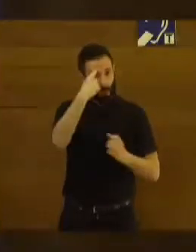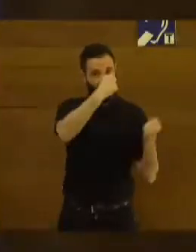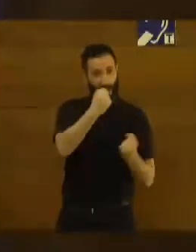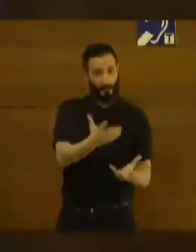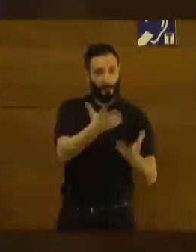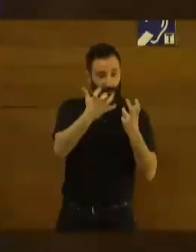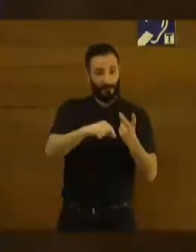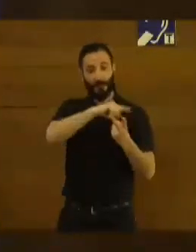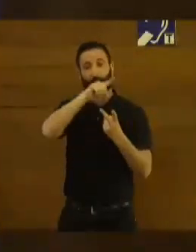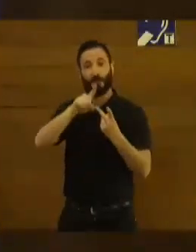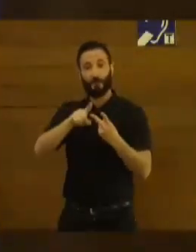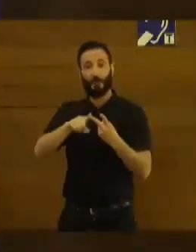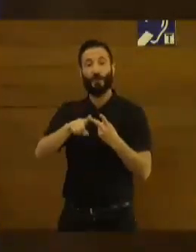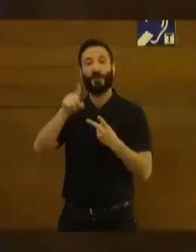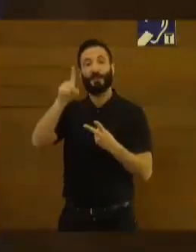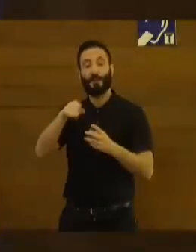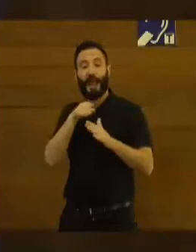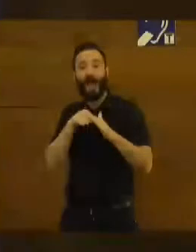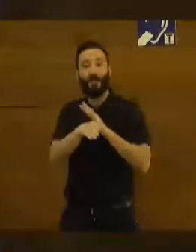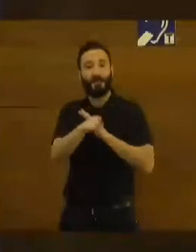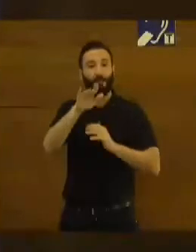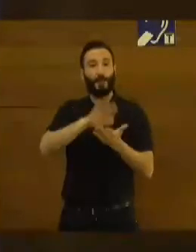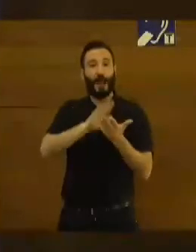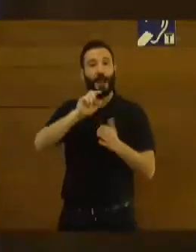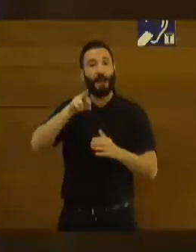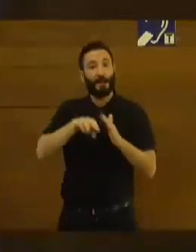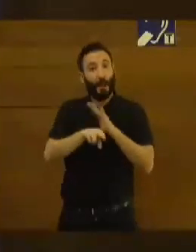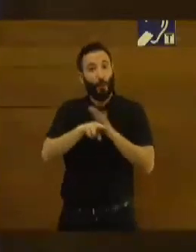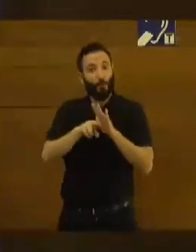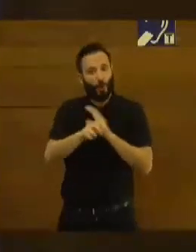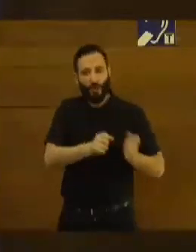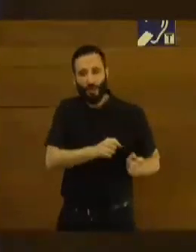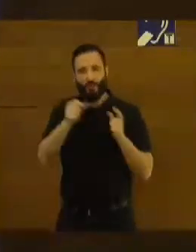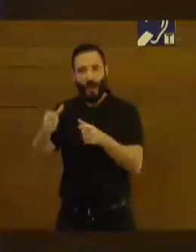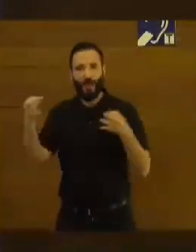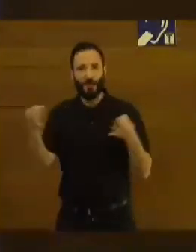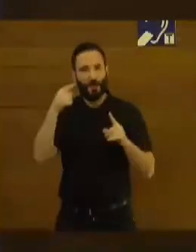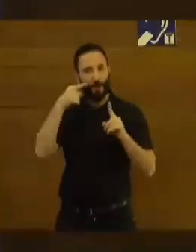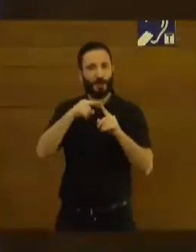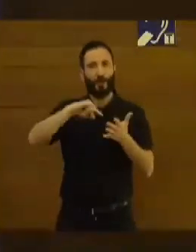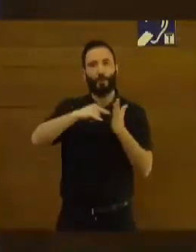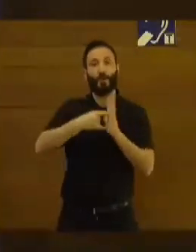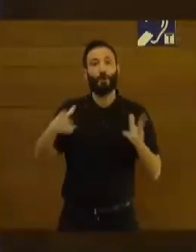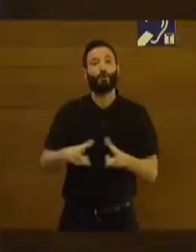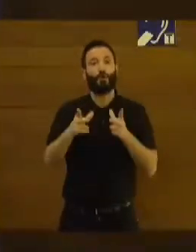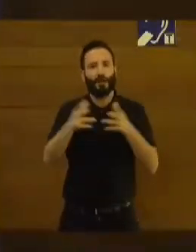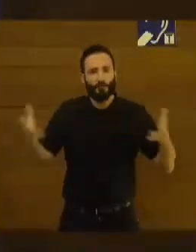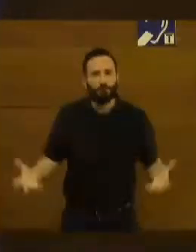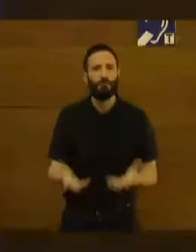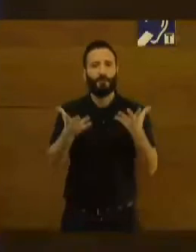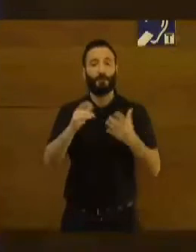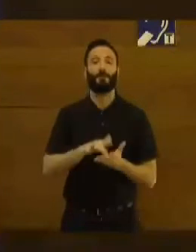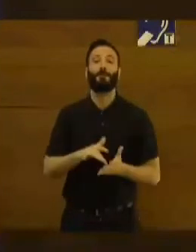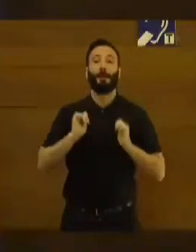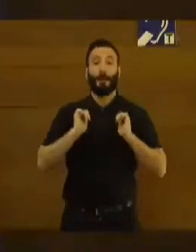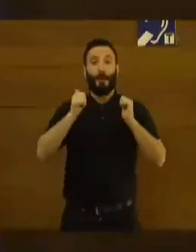mil euros al ACCESIT, recursos que se deberán destinar, por supuesto, a impulsar sus proyectos sociales. Antes de